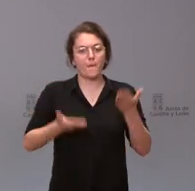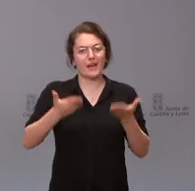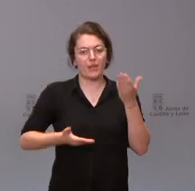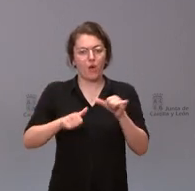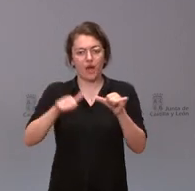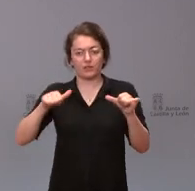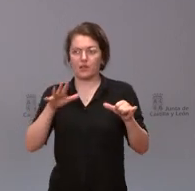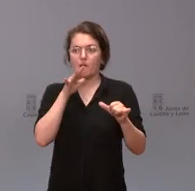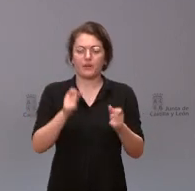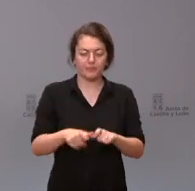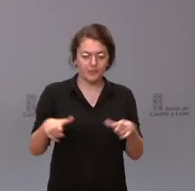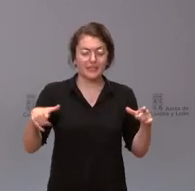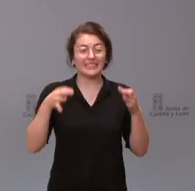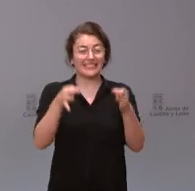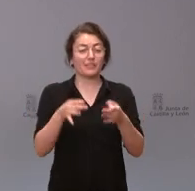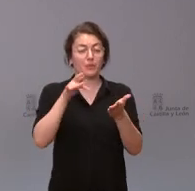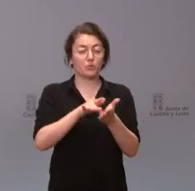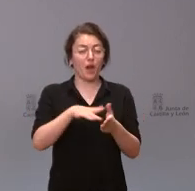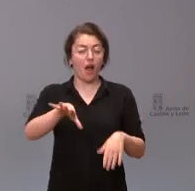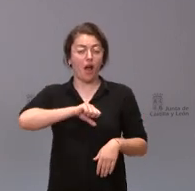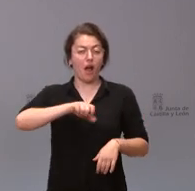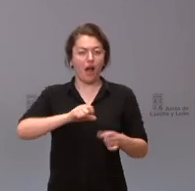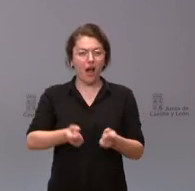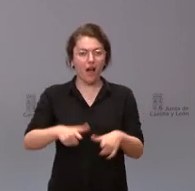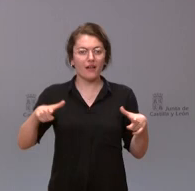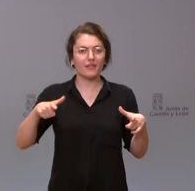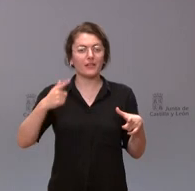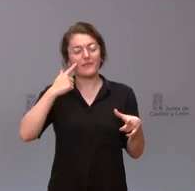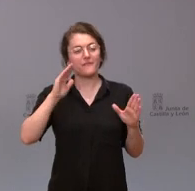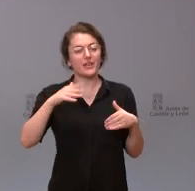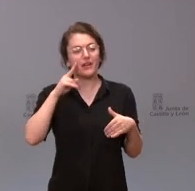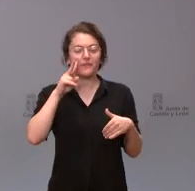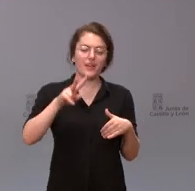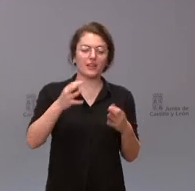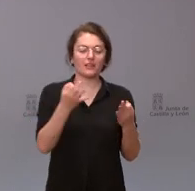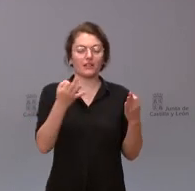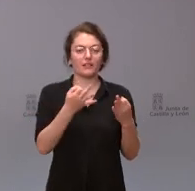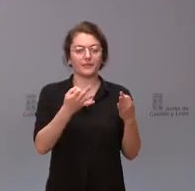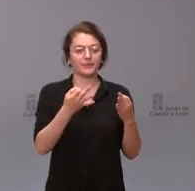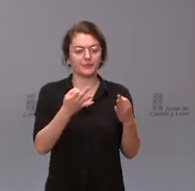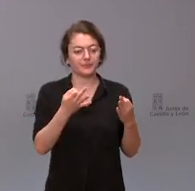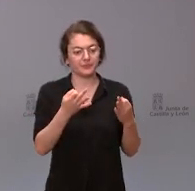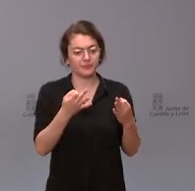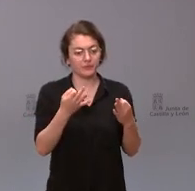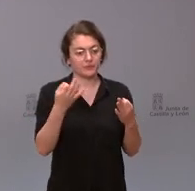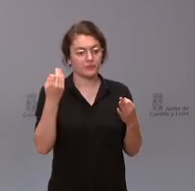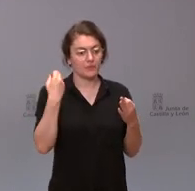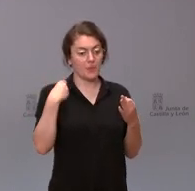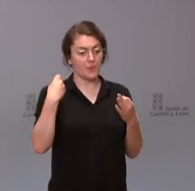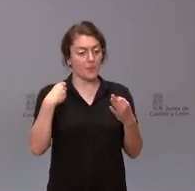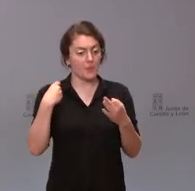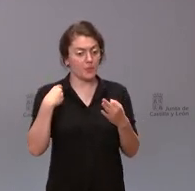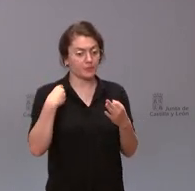que hay un repunte en la incidencia lo acaba habiendo en la en la incidencia también